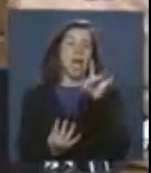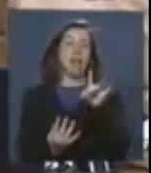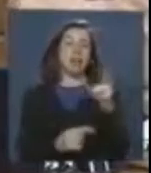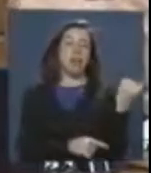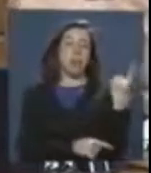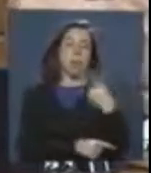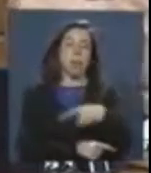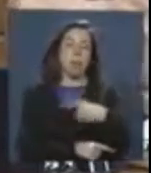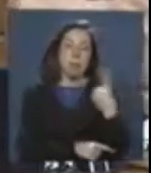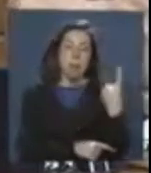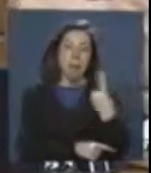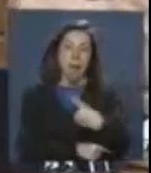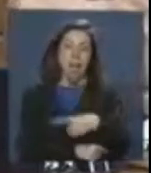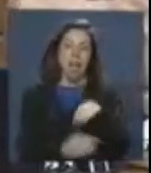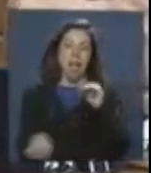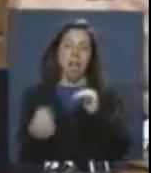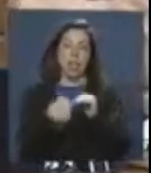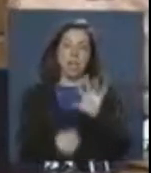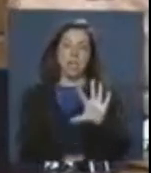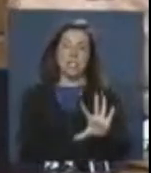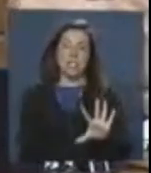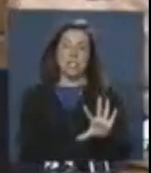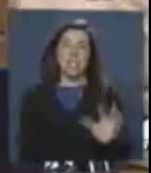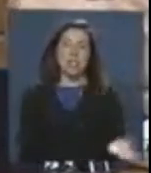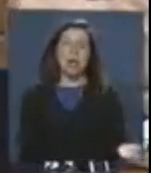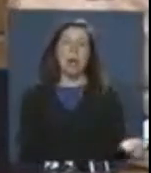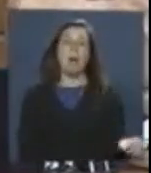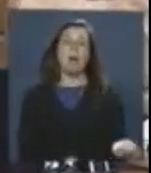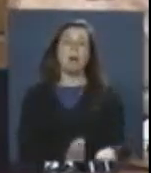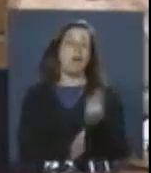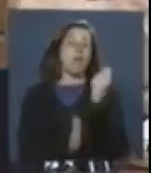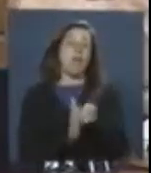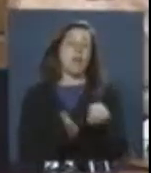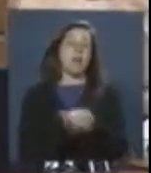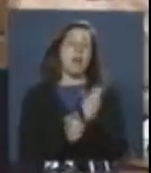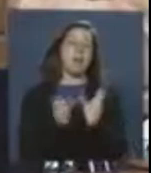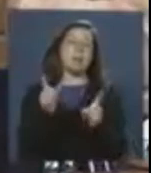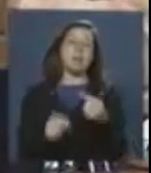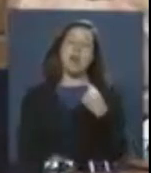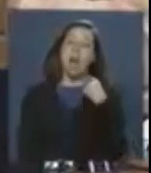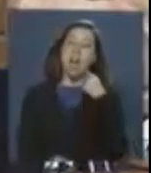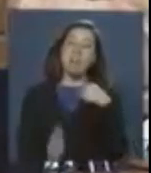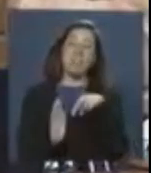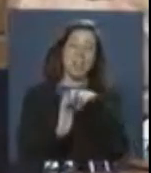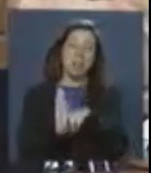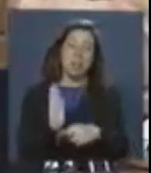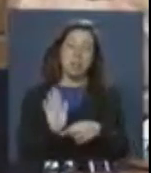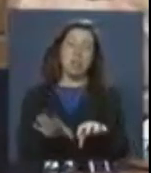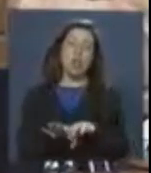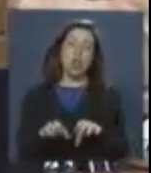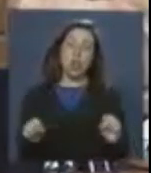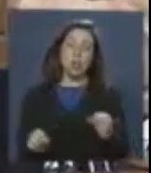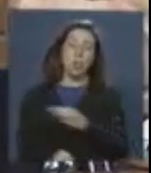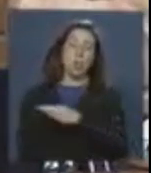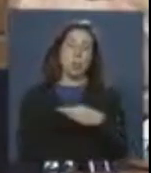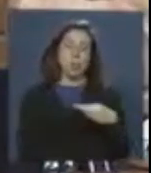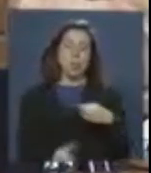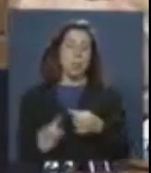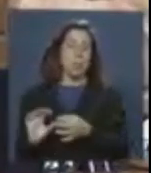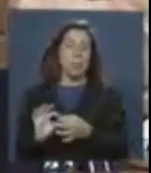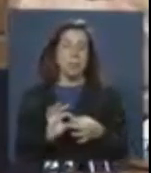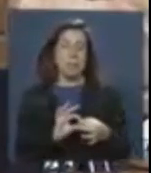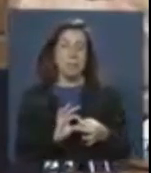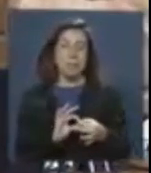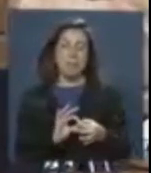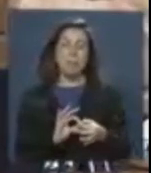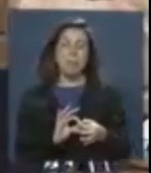peajes que van a ser en la Ruta 5, que se le va a cargar más a la gente. Todo eso le hace daño al proyecto y al compromiso del Ministro. Por lo tanto,